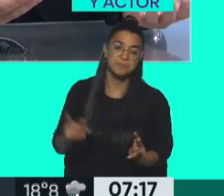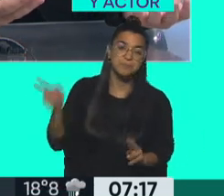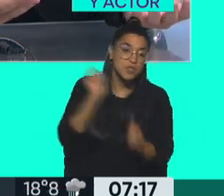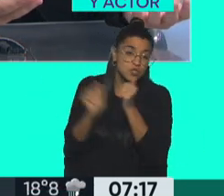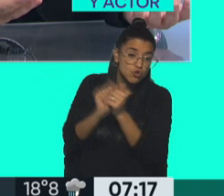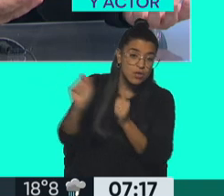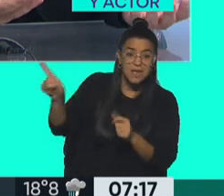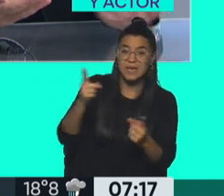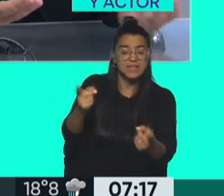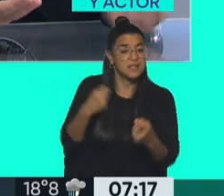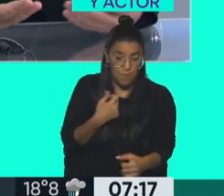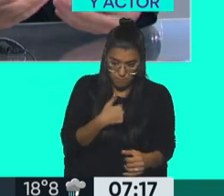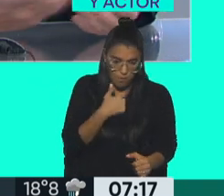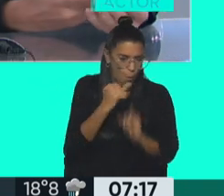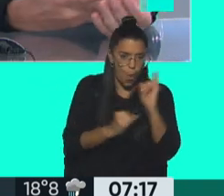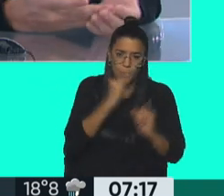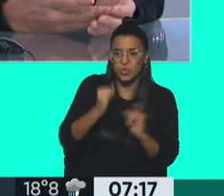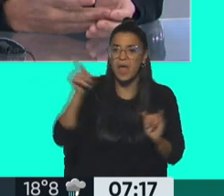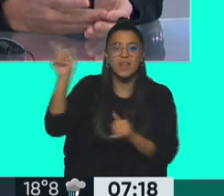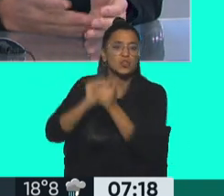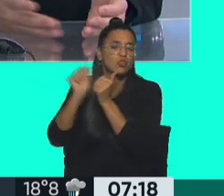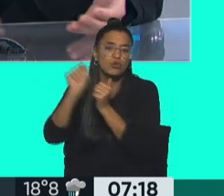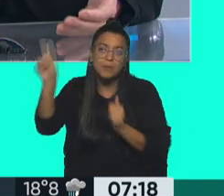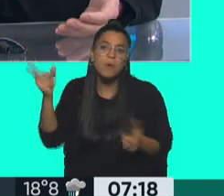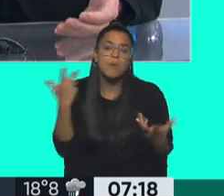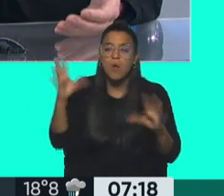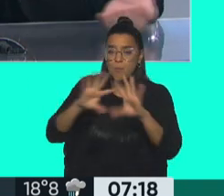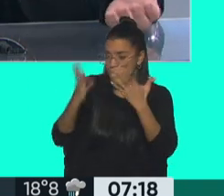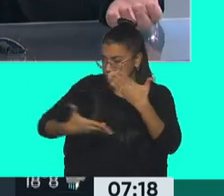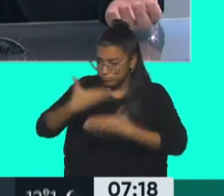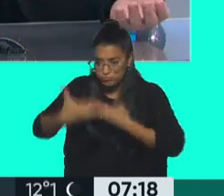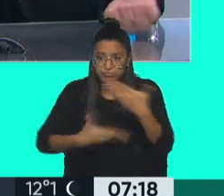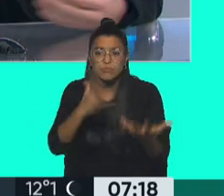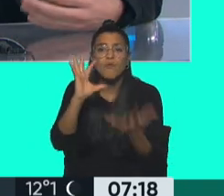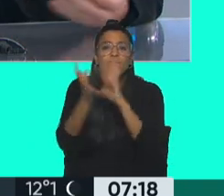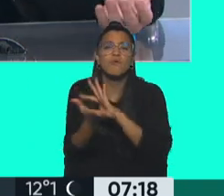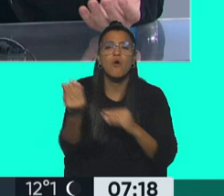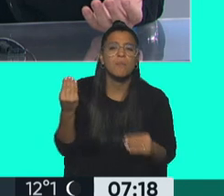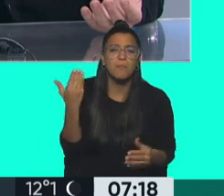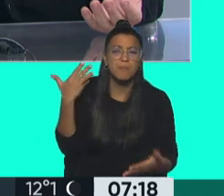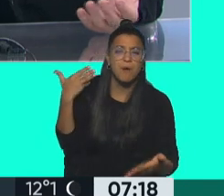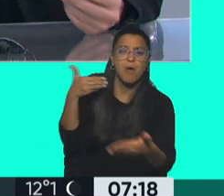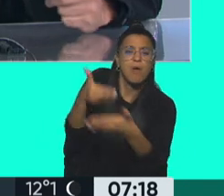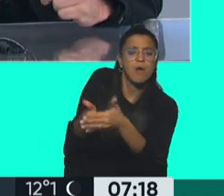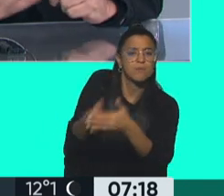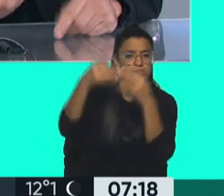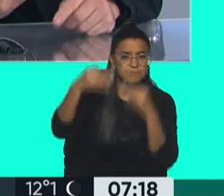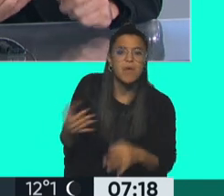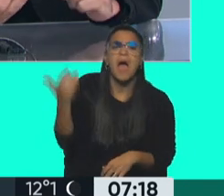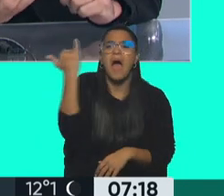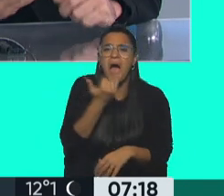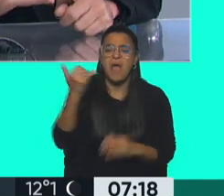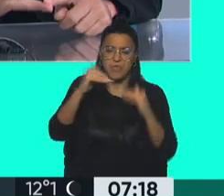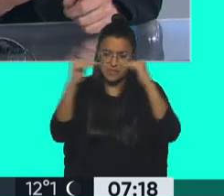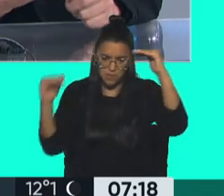parecía que necesitaba ser contada y más porque veía que el mundo seguía yendo hacia un final remediable. Seguía habiendo